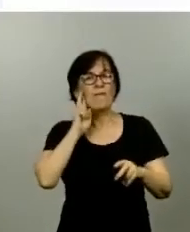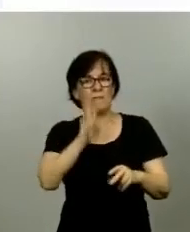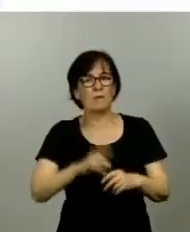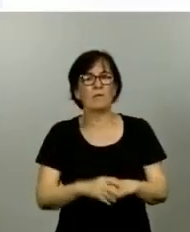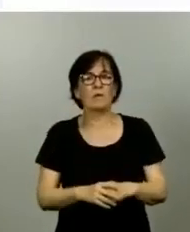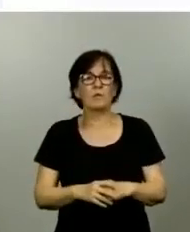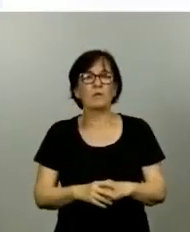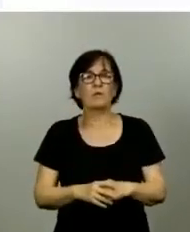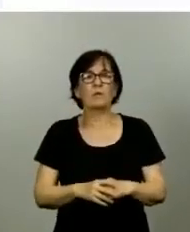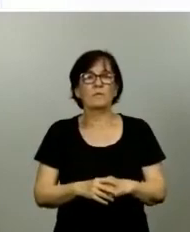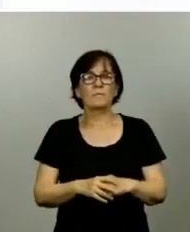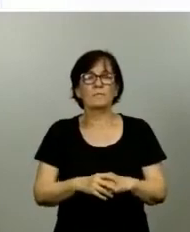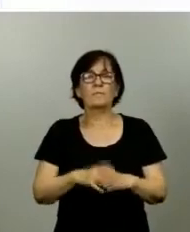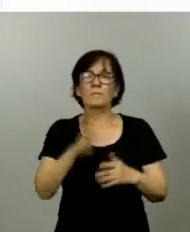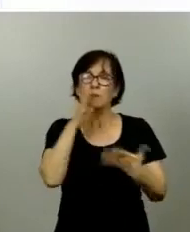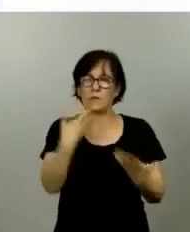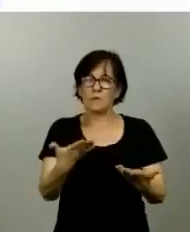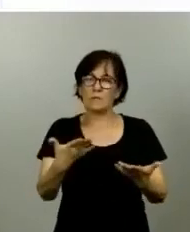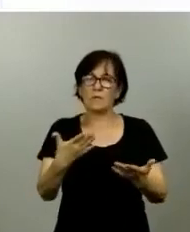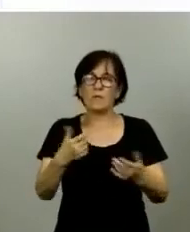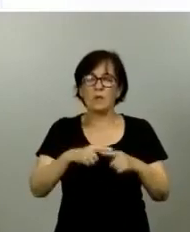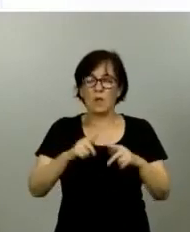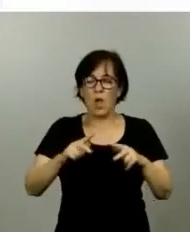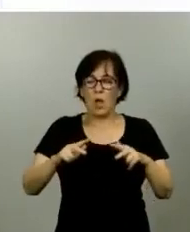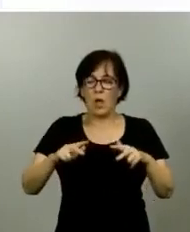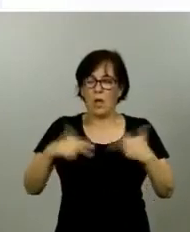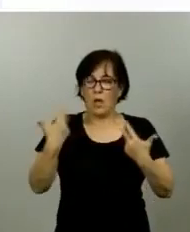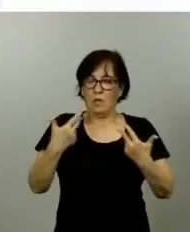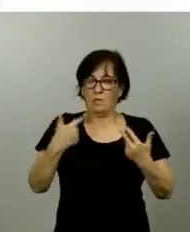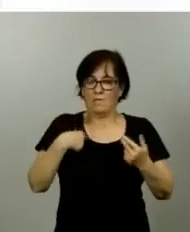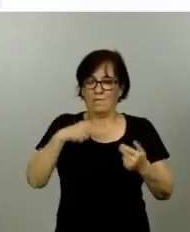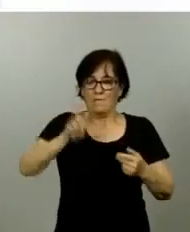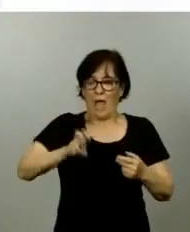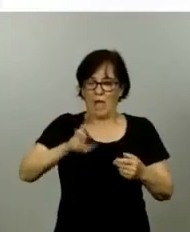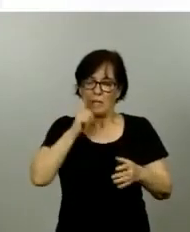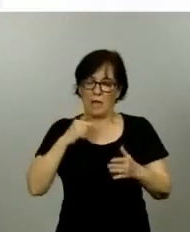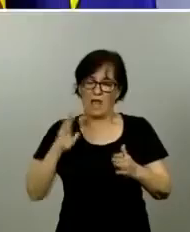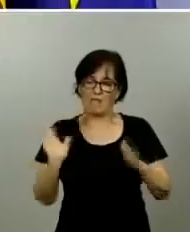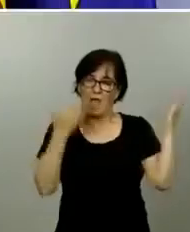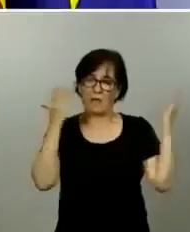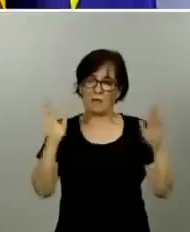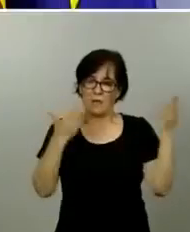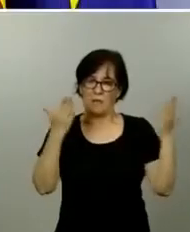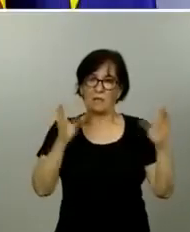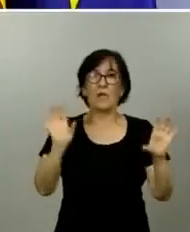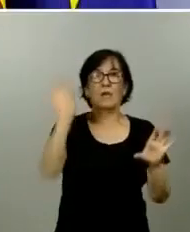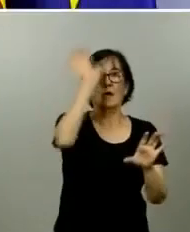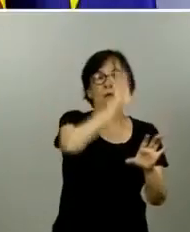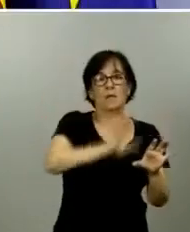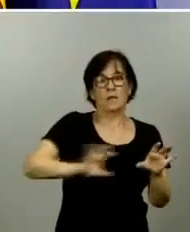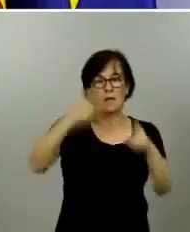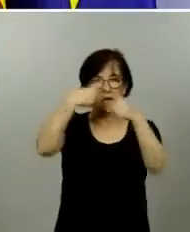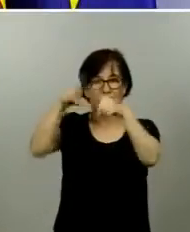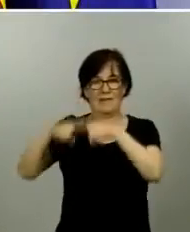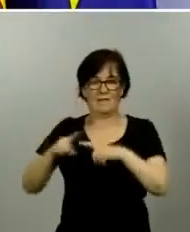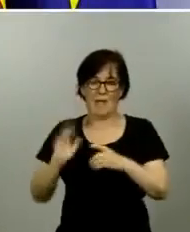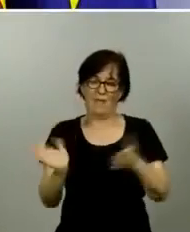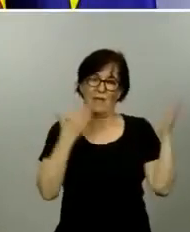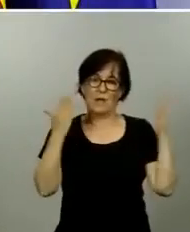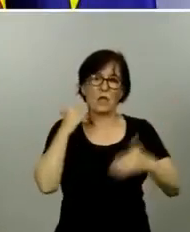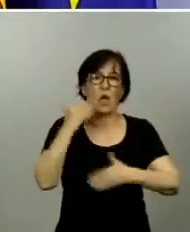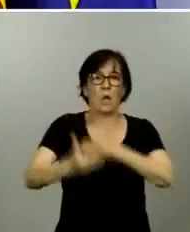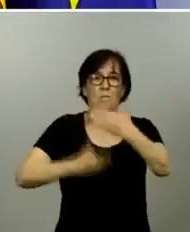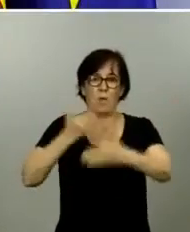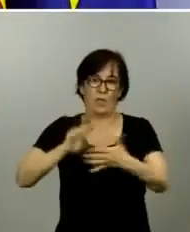obviamente, esta tendencia es lo que nos permite ir pasando a diferentes partes del territorio, a las diferentes fases en este proceso de transición.